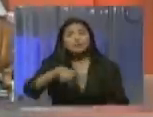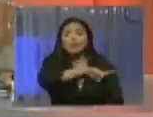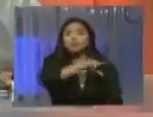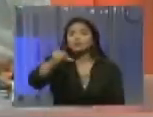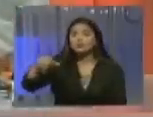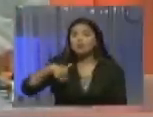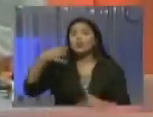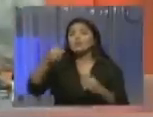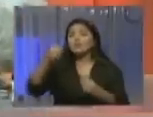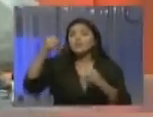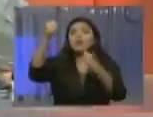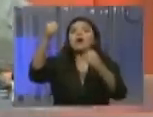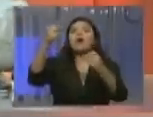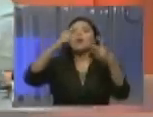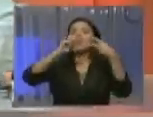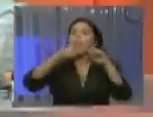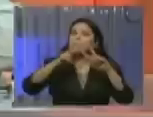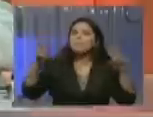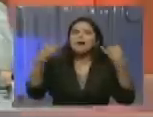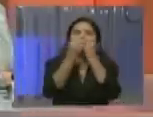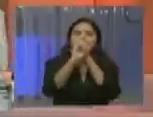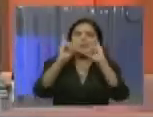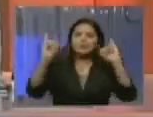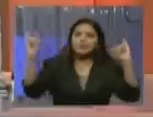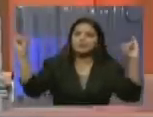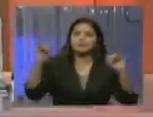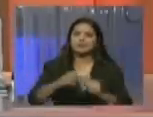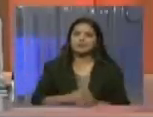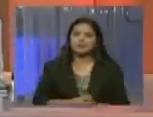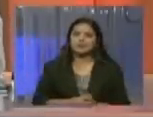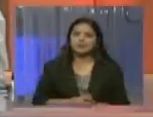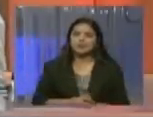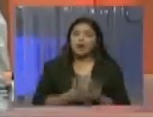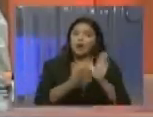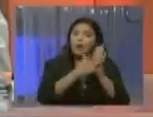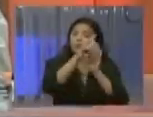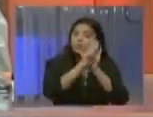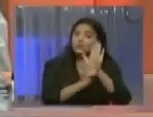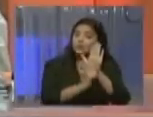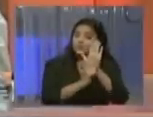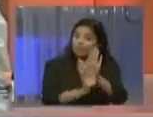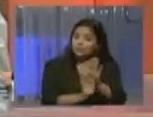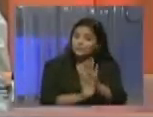vamos a triunfar por la vida de la paz, de la independencia, y con esta constitución,